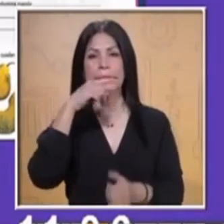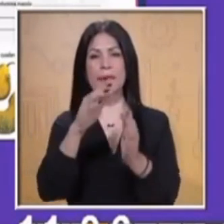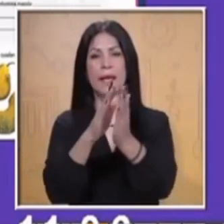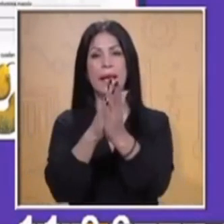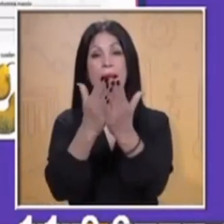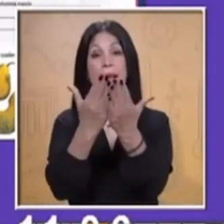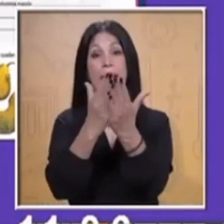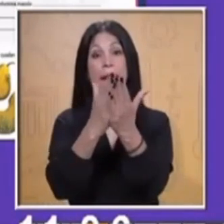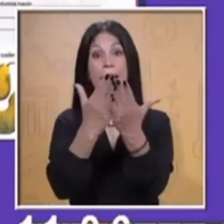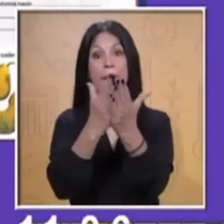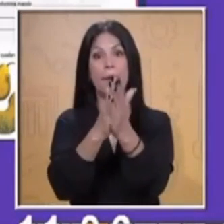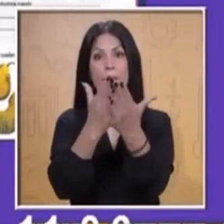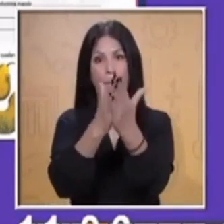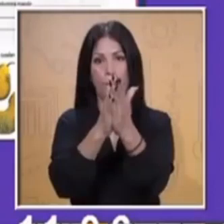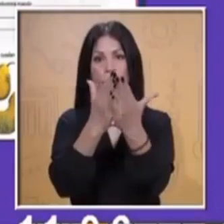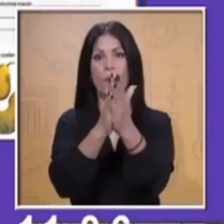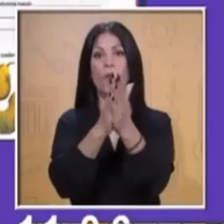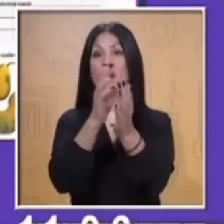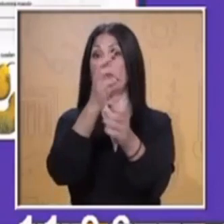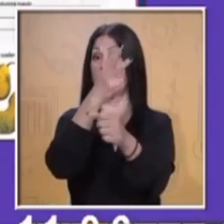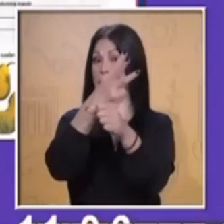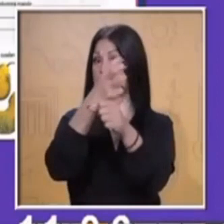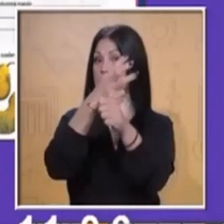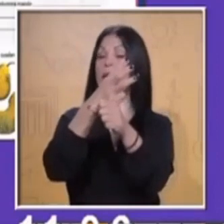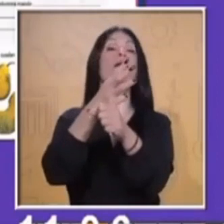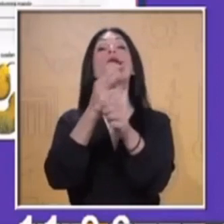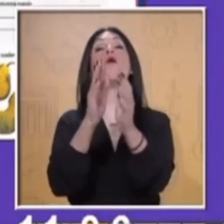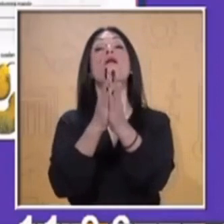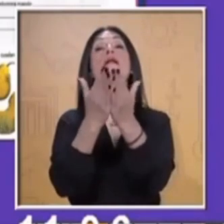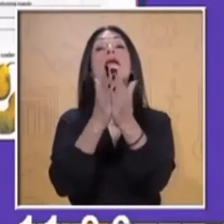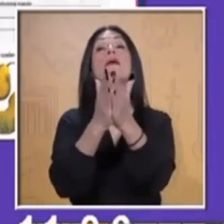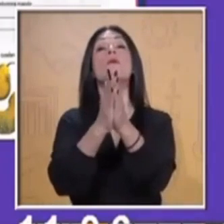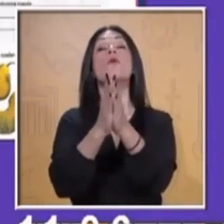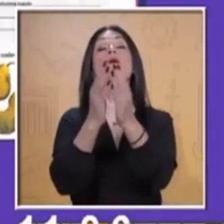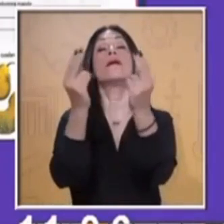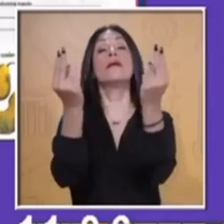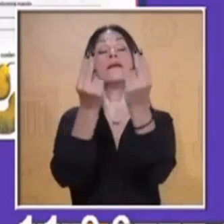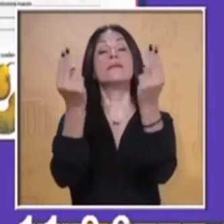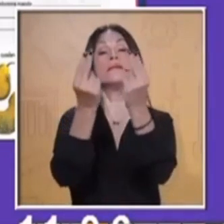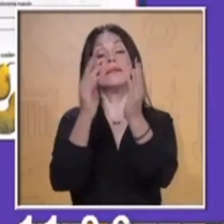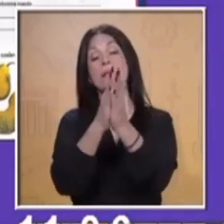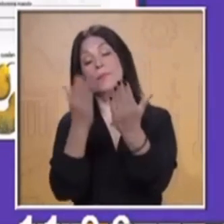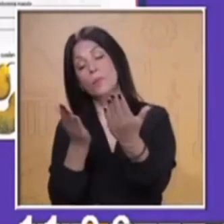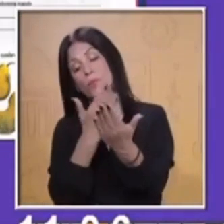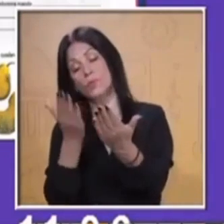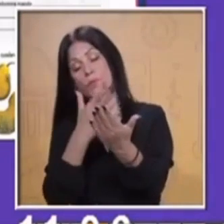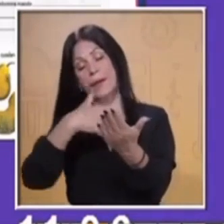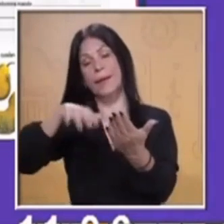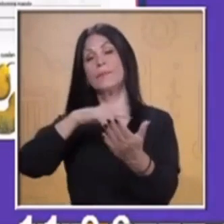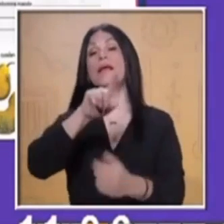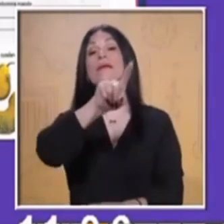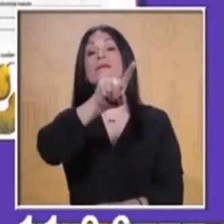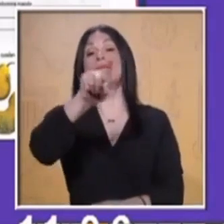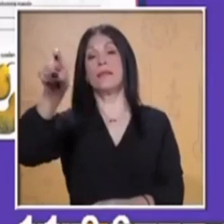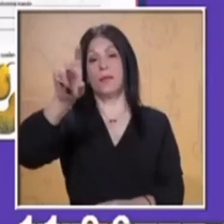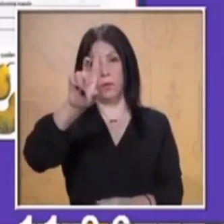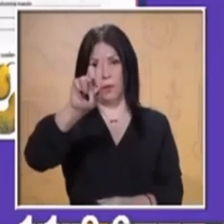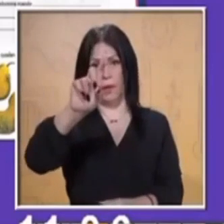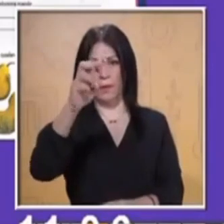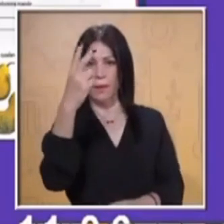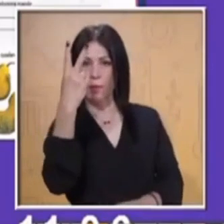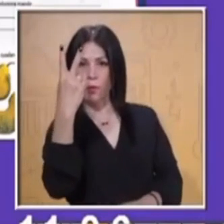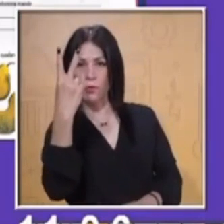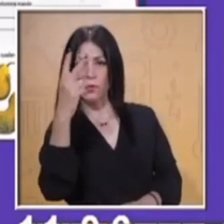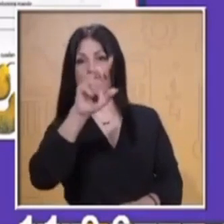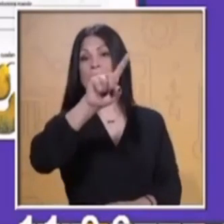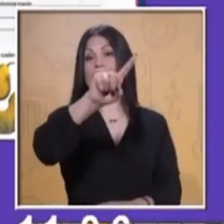Pon atención porque para el grado de tercer grado vas a utilizar la páginas 132 y 133. Y para cuarto